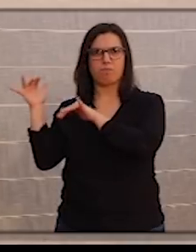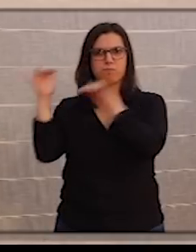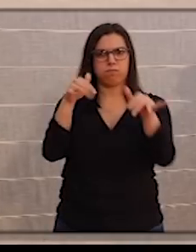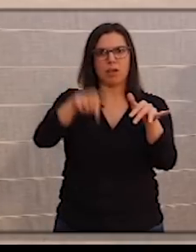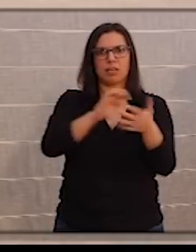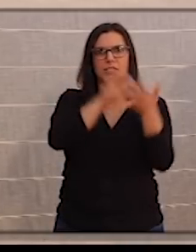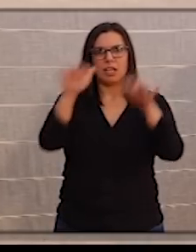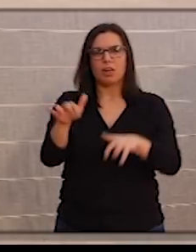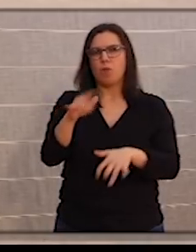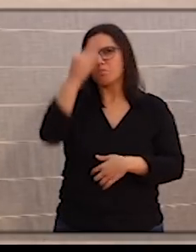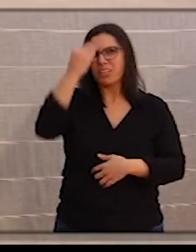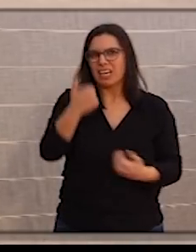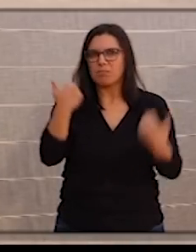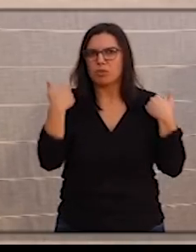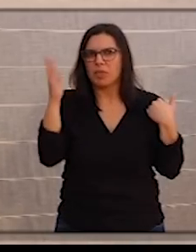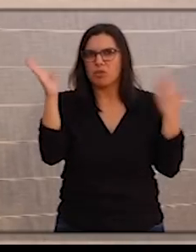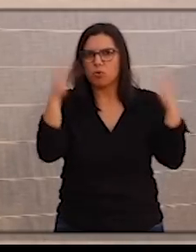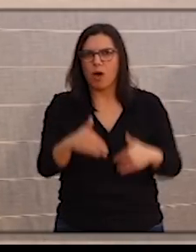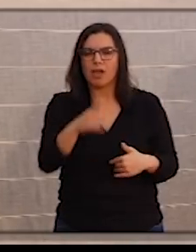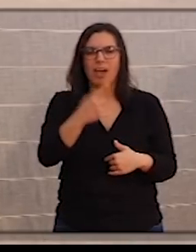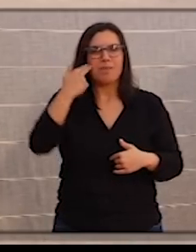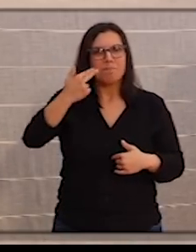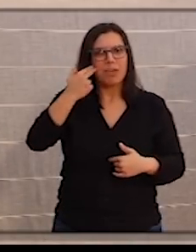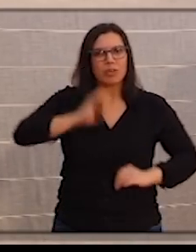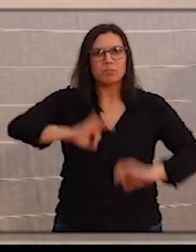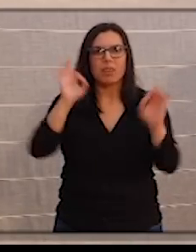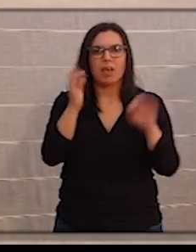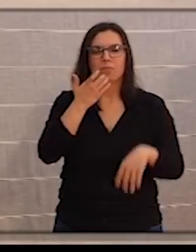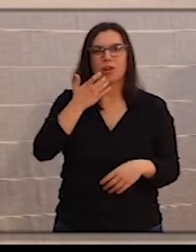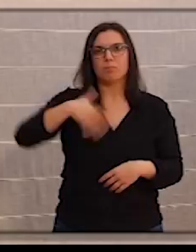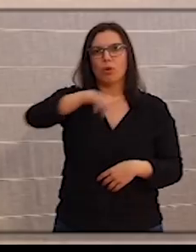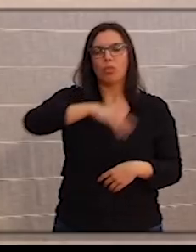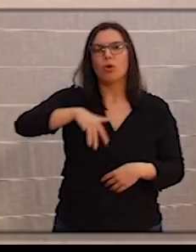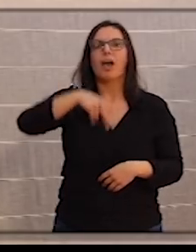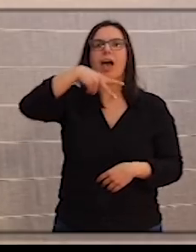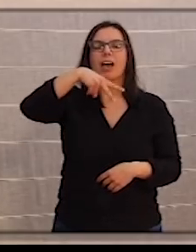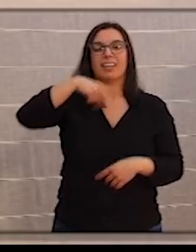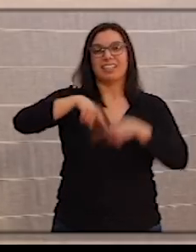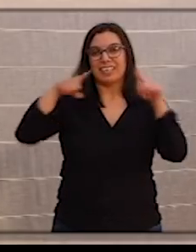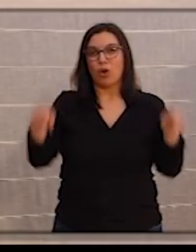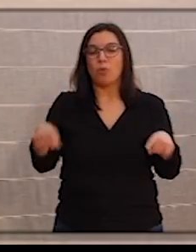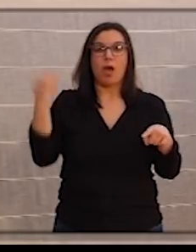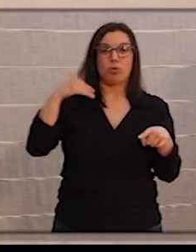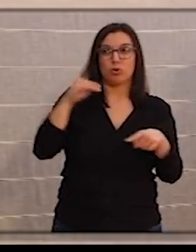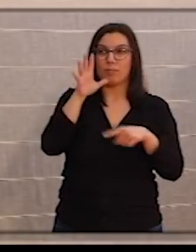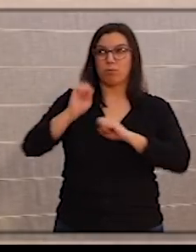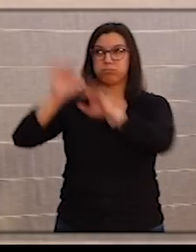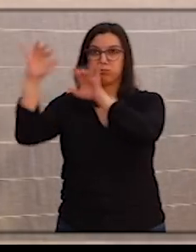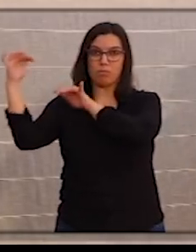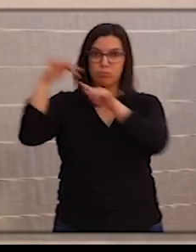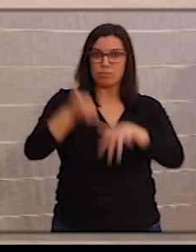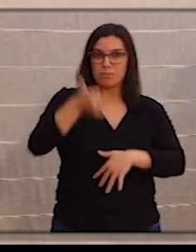Castilla y León? ¿Existe un temor especial a contagios en lugares como las Navas del Marqués, Segovia o Soria por este motivo?